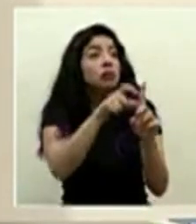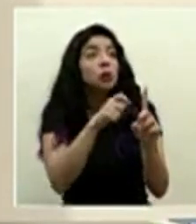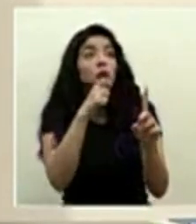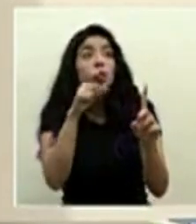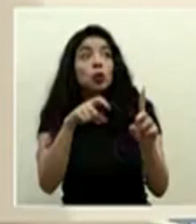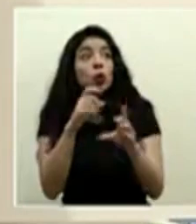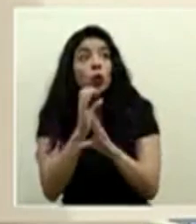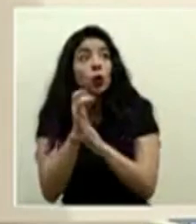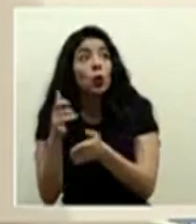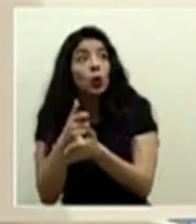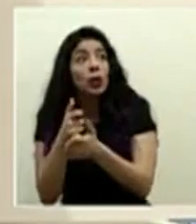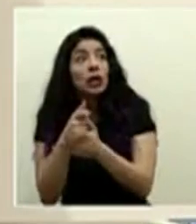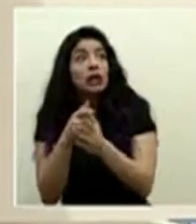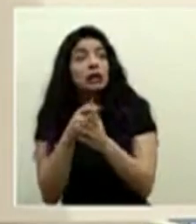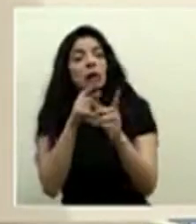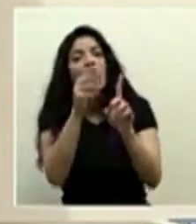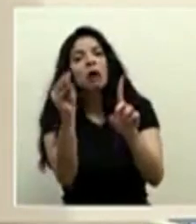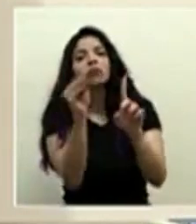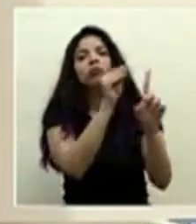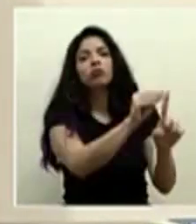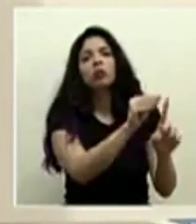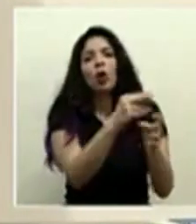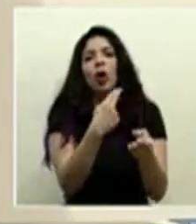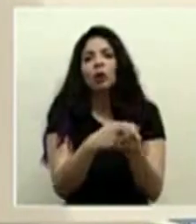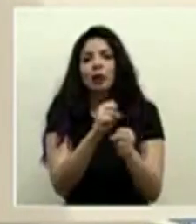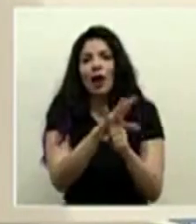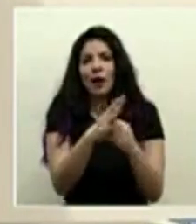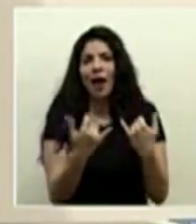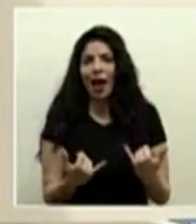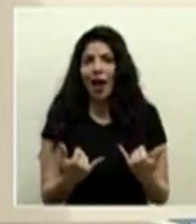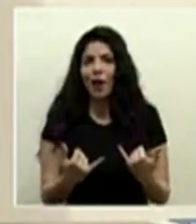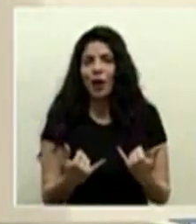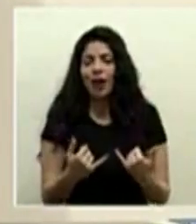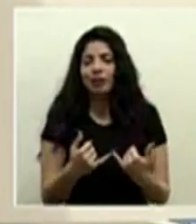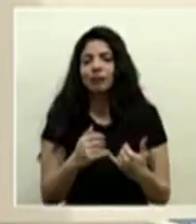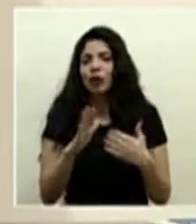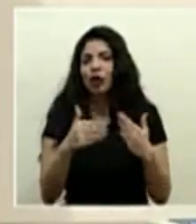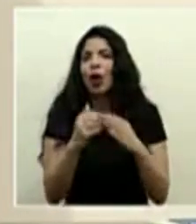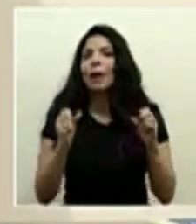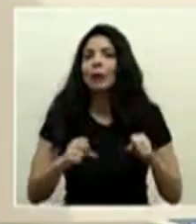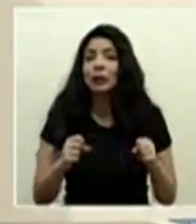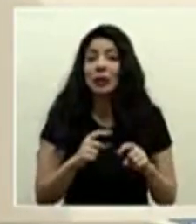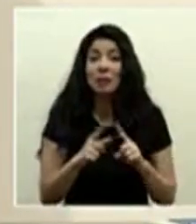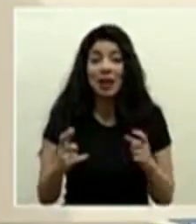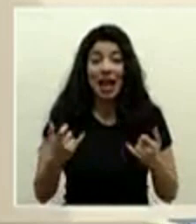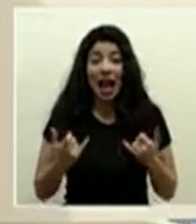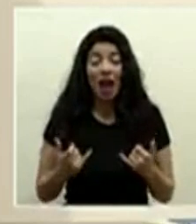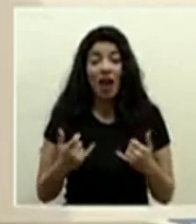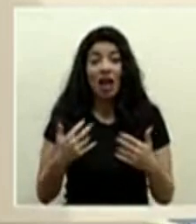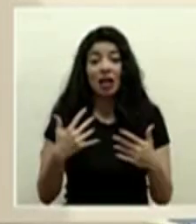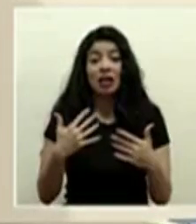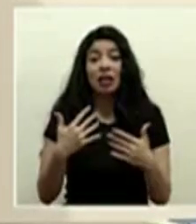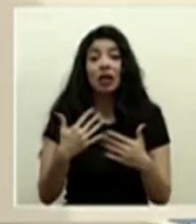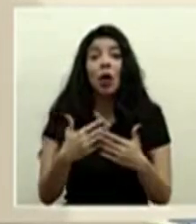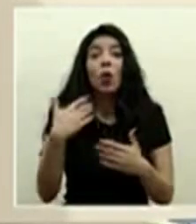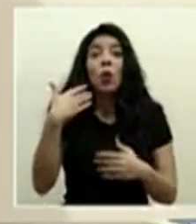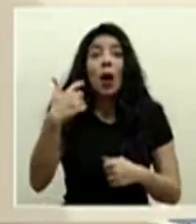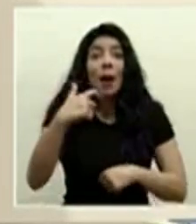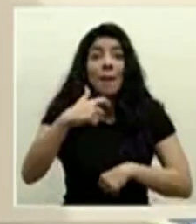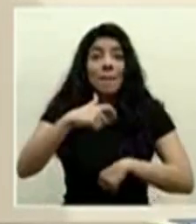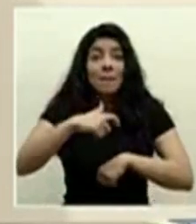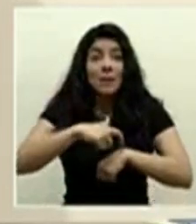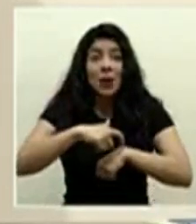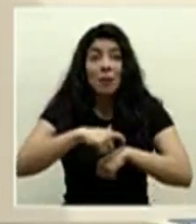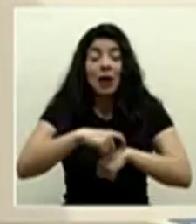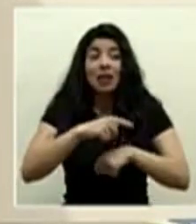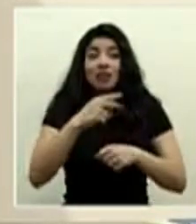cuidados intensivos lo trasladamos a SEACO en la medida de lo posible en este momento cuando en el momento cuando